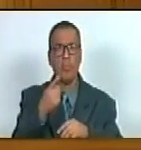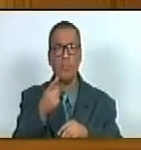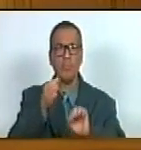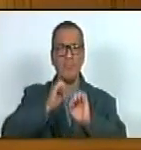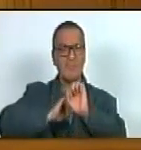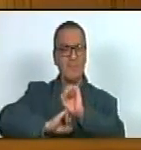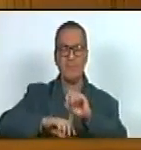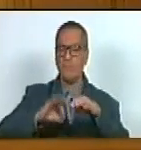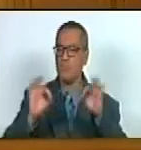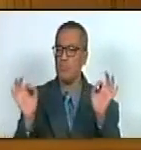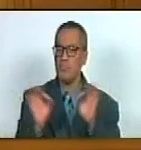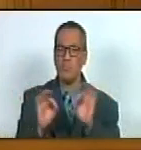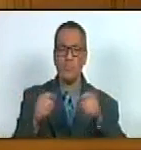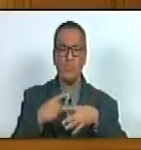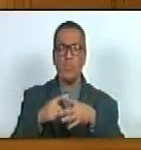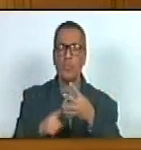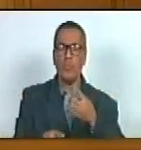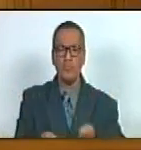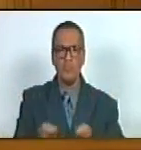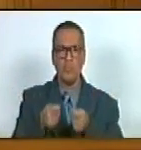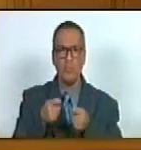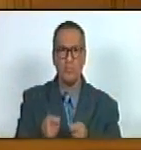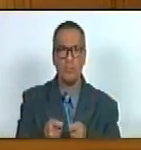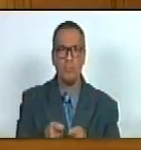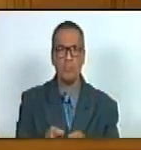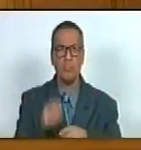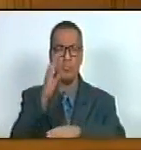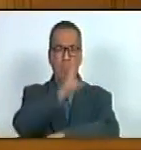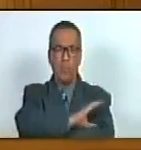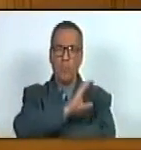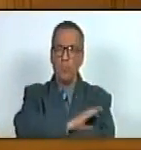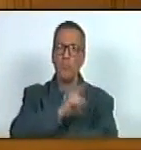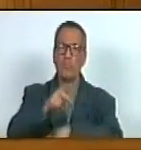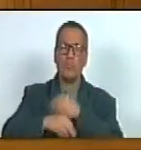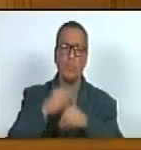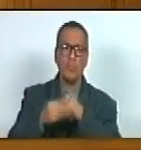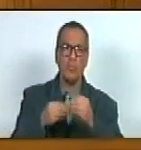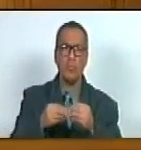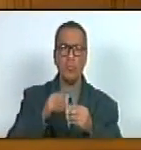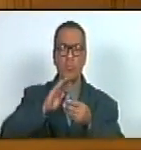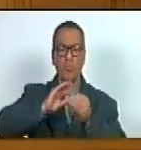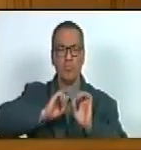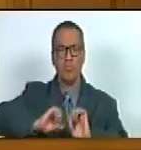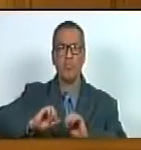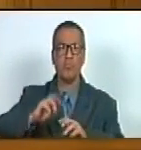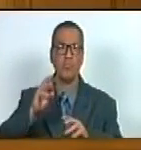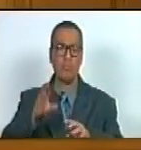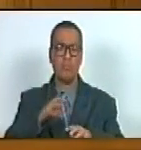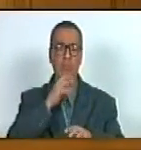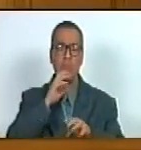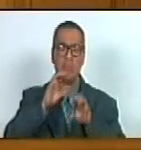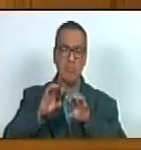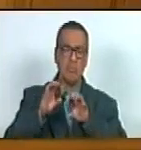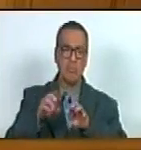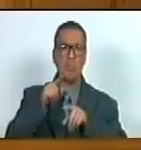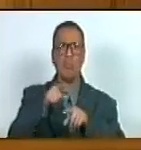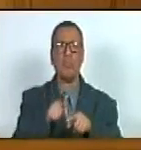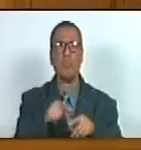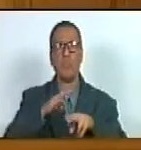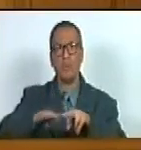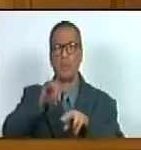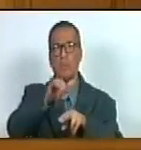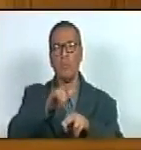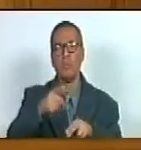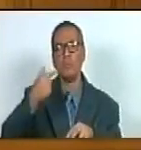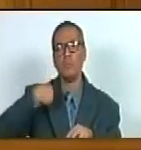discriminación cualquier intento conducta o acto de segregación burla aislamiento contra los mismos